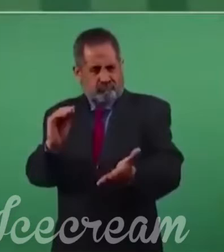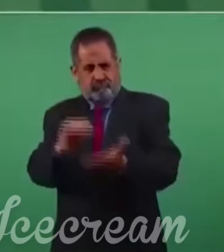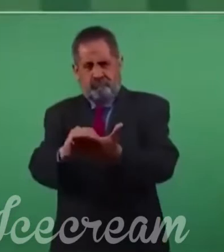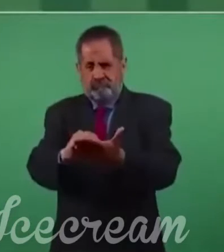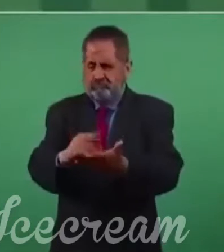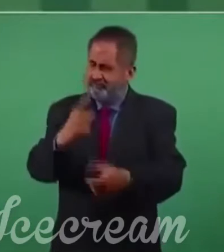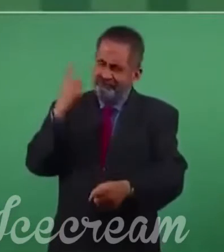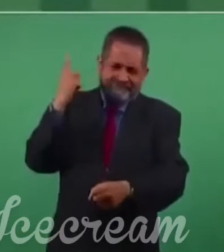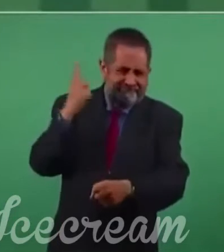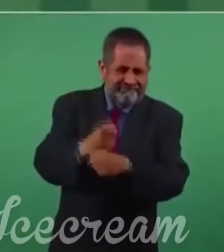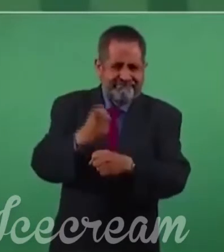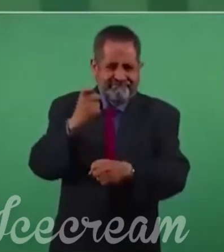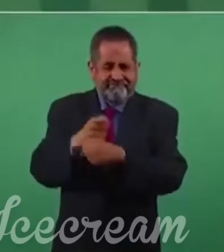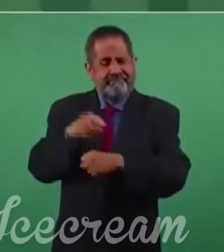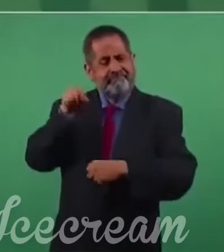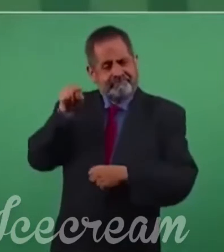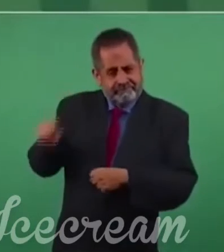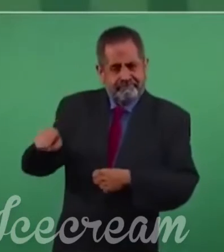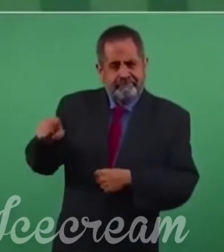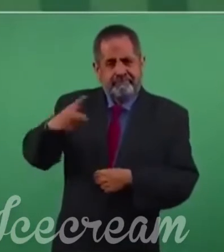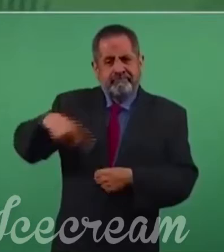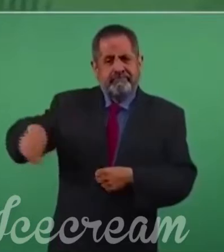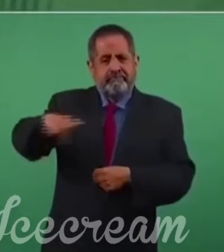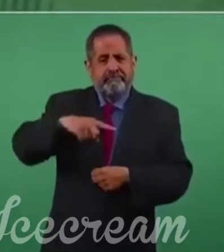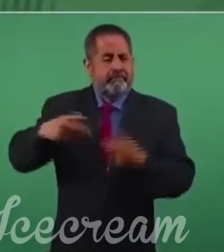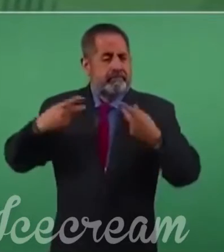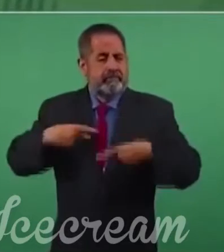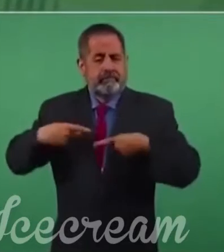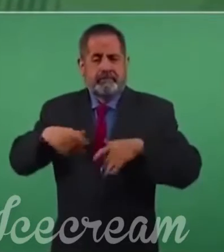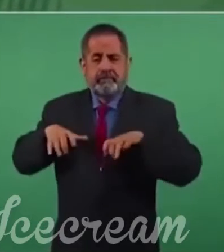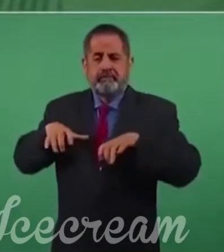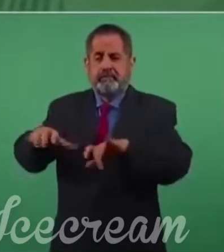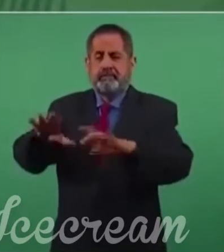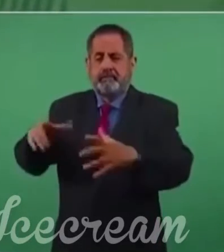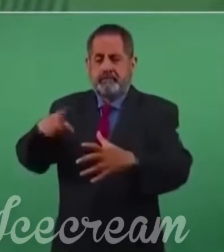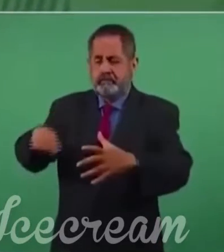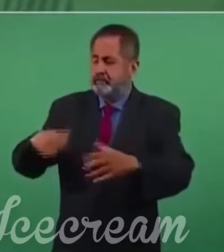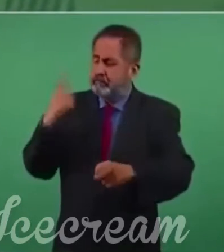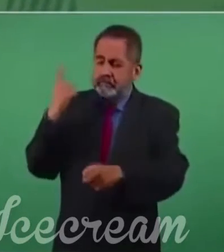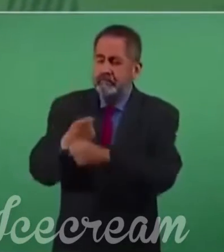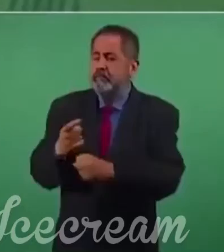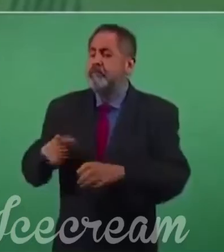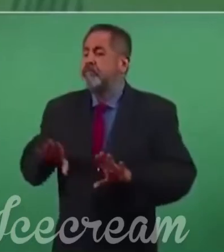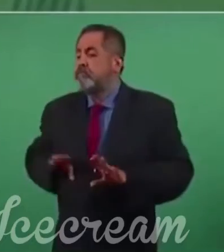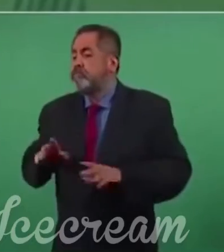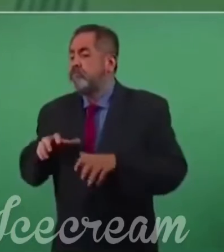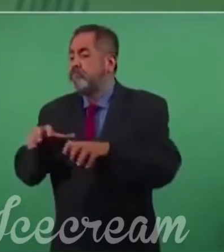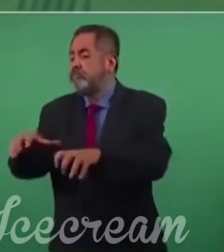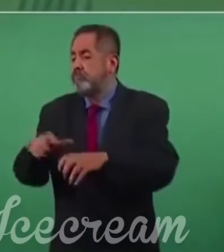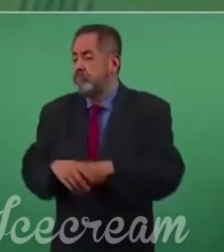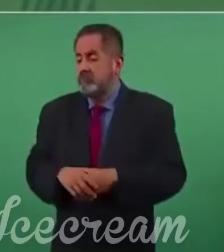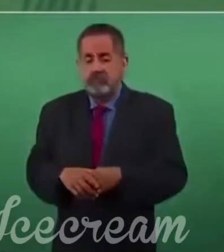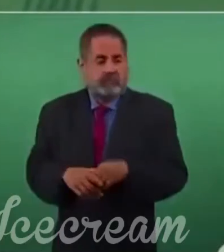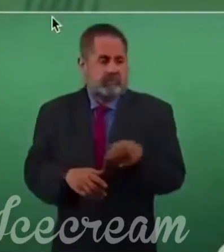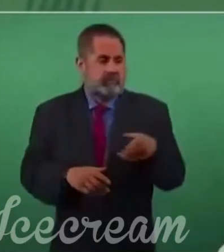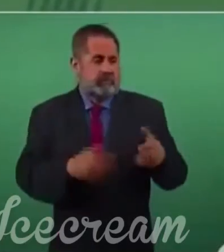primero sea el pueblo?, primero el interés general, no puede haber